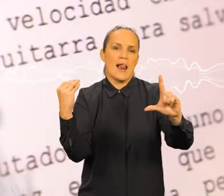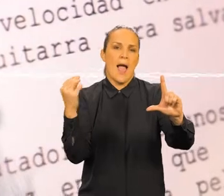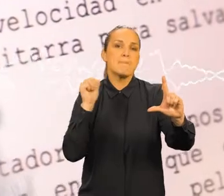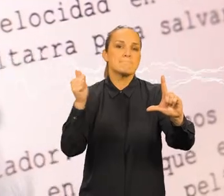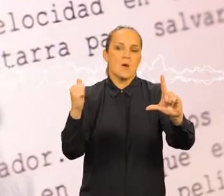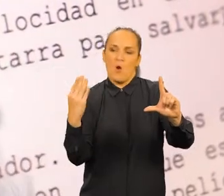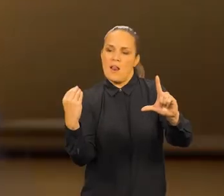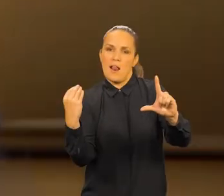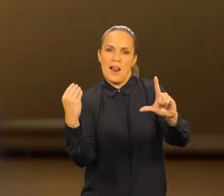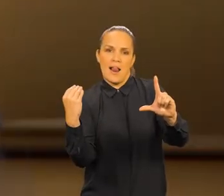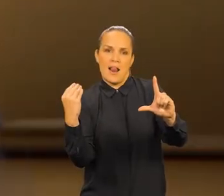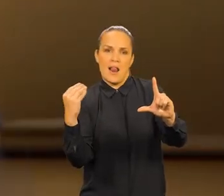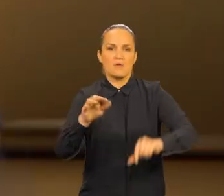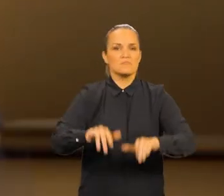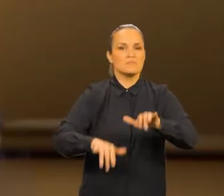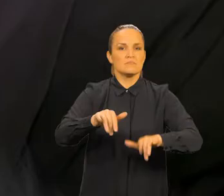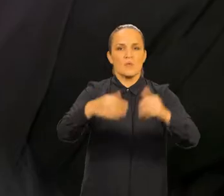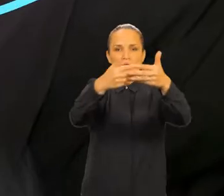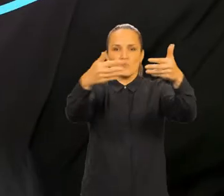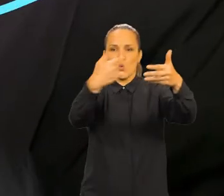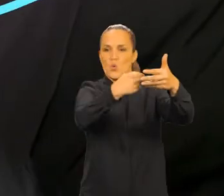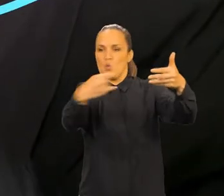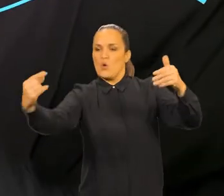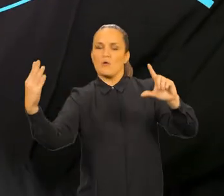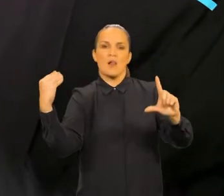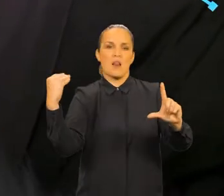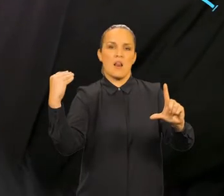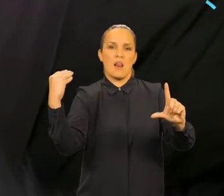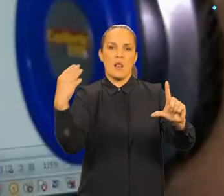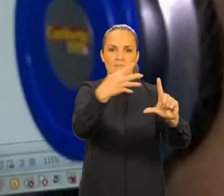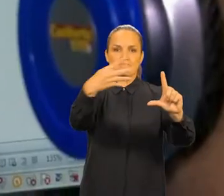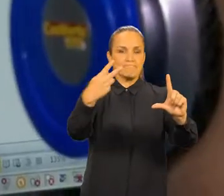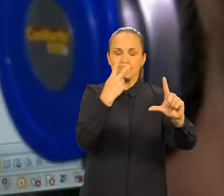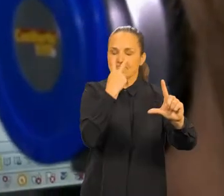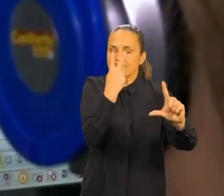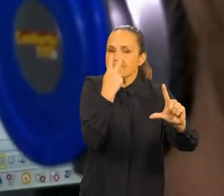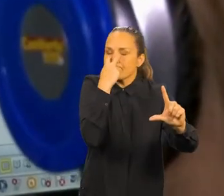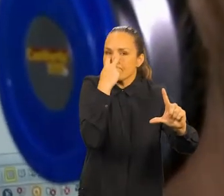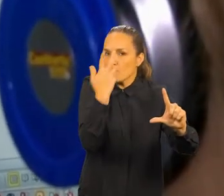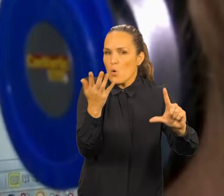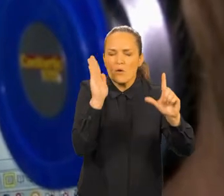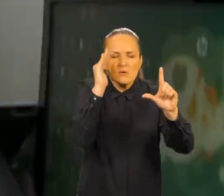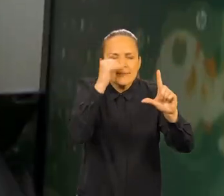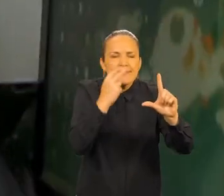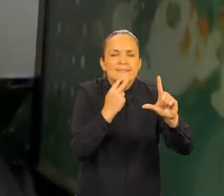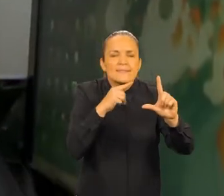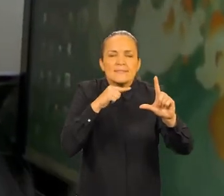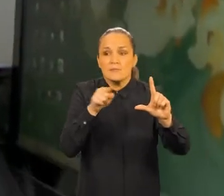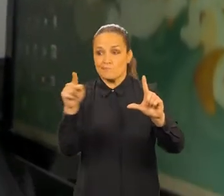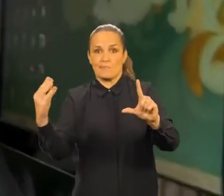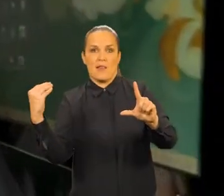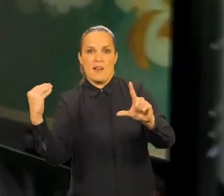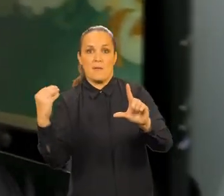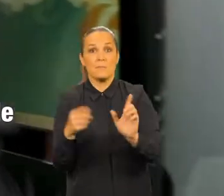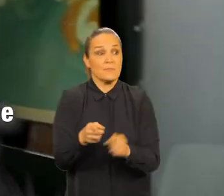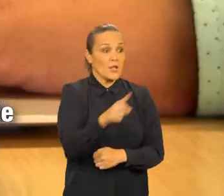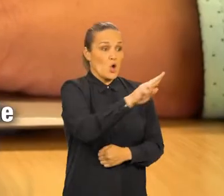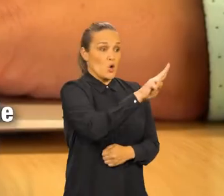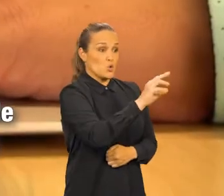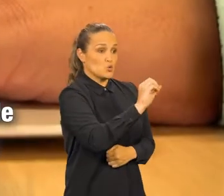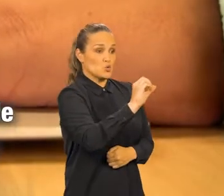de pantalla que les permite a las personas ciegas usar los computadores ya que convierte en mensajes de voz lo que muestra la pantalla.